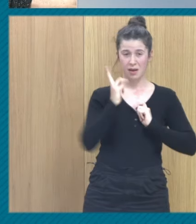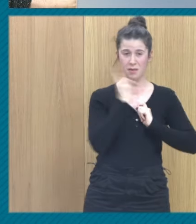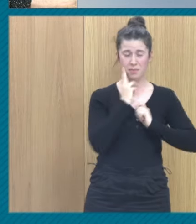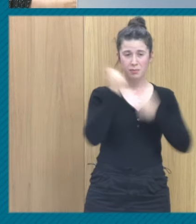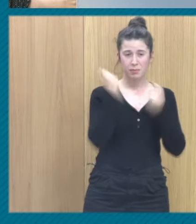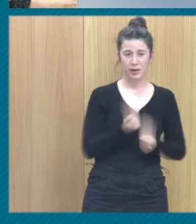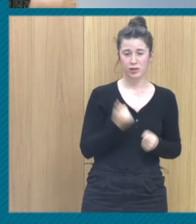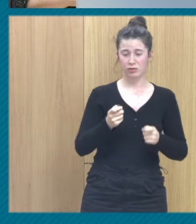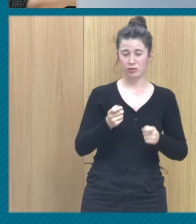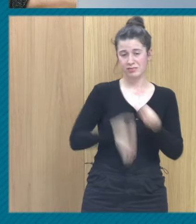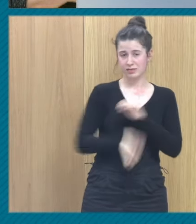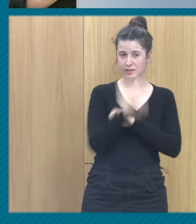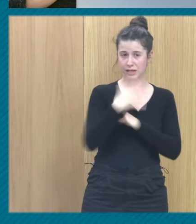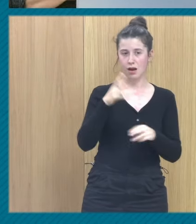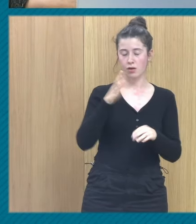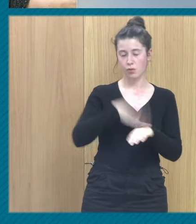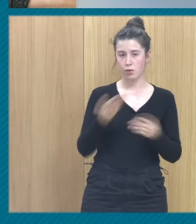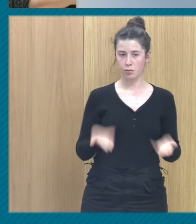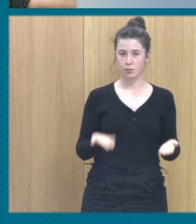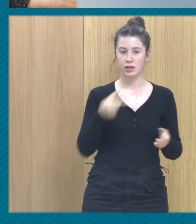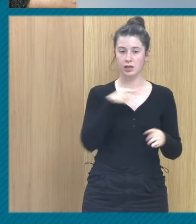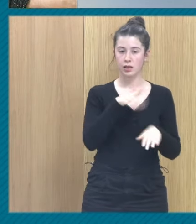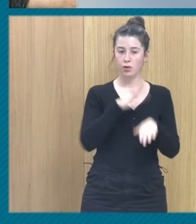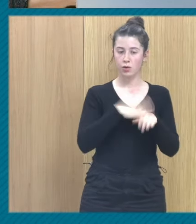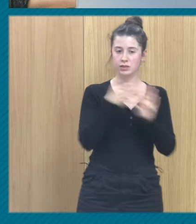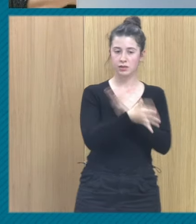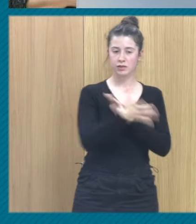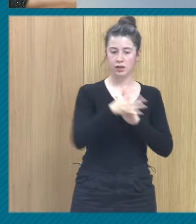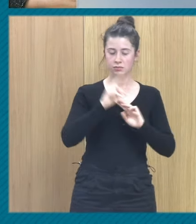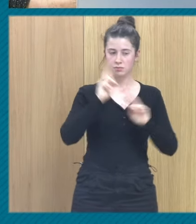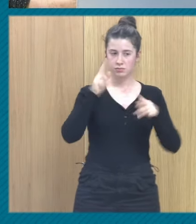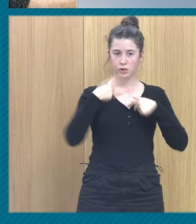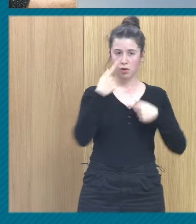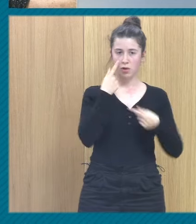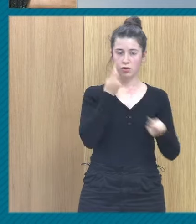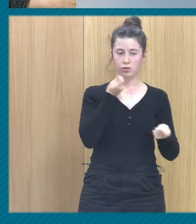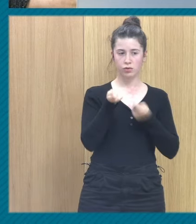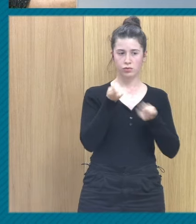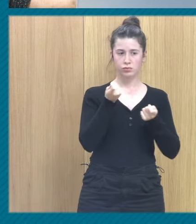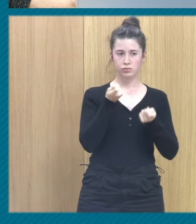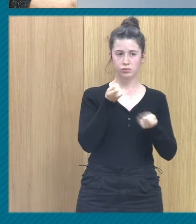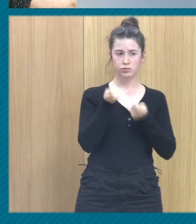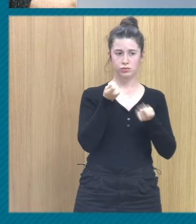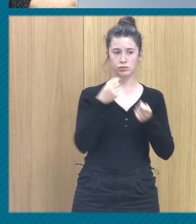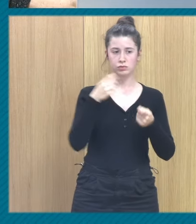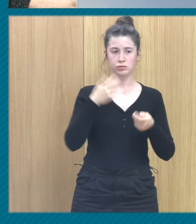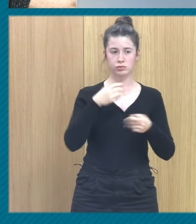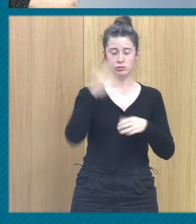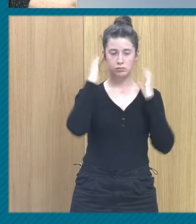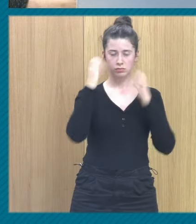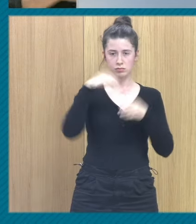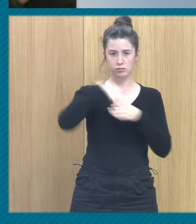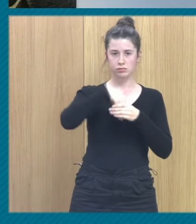culpa la culpa es un mecanismo de control de locus interno de control que genera una sensación de seguridad es decir si yo pienso que en